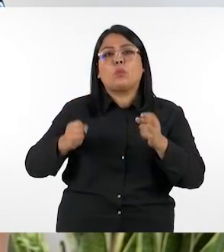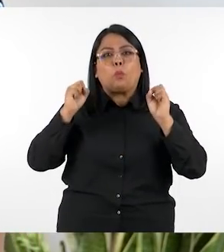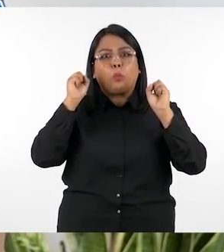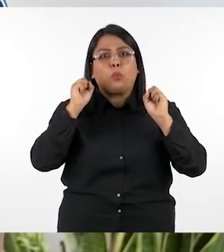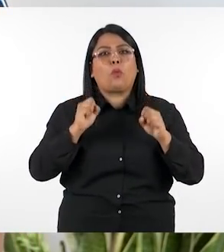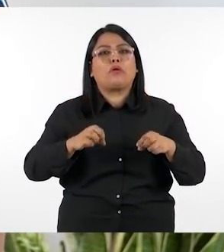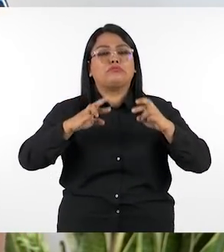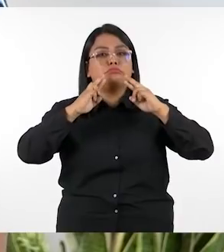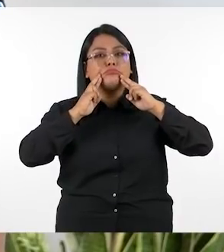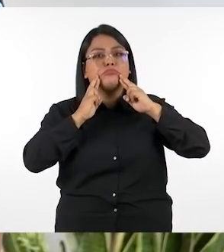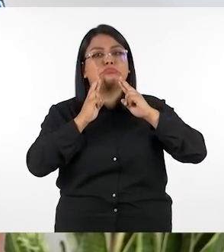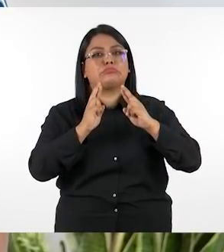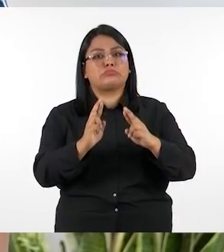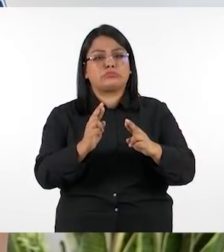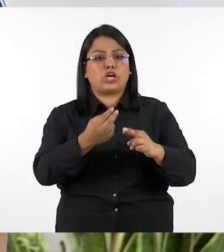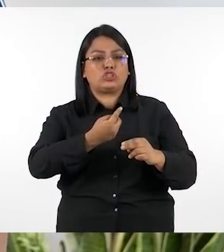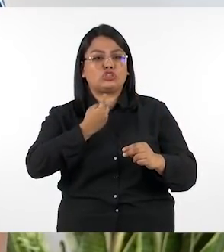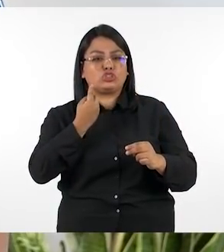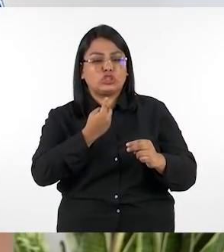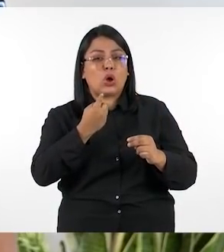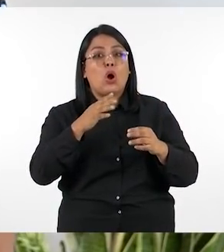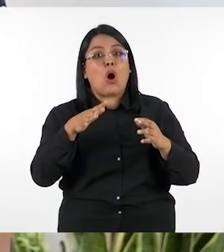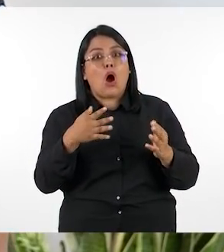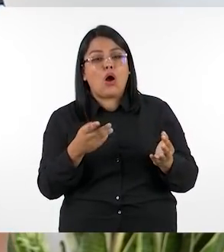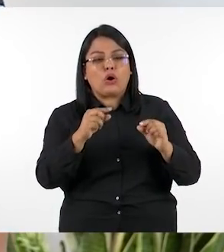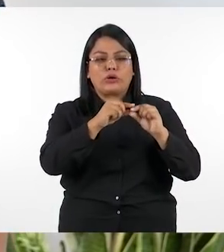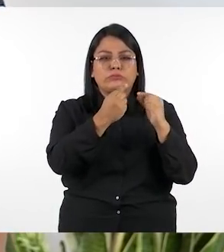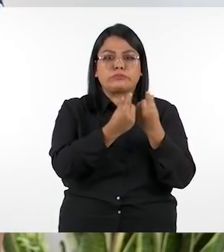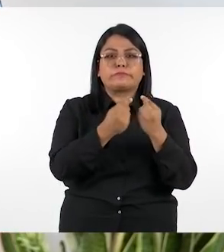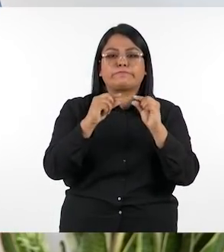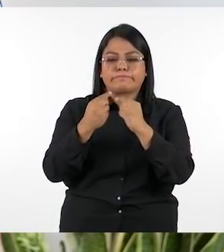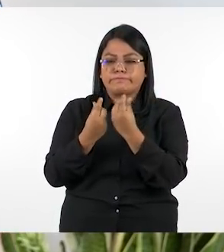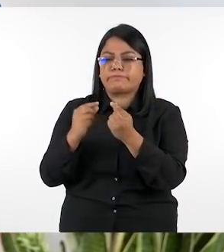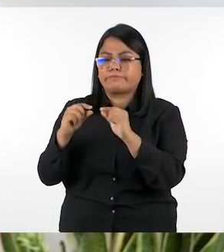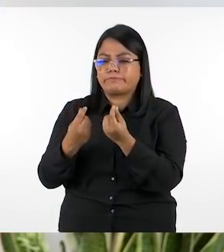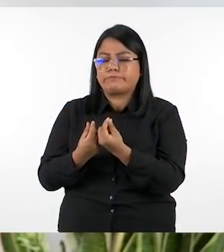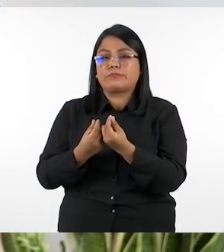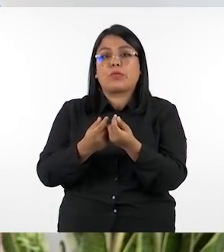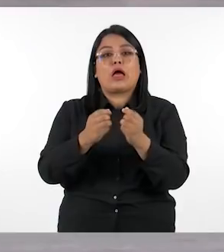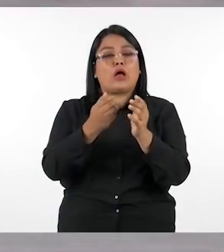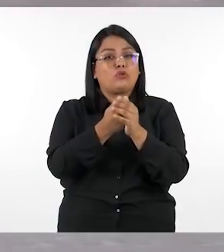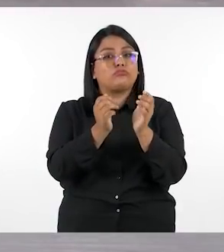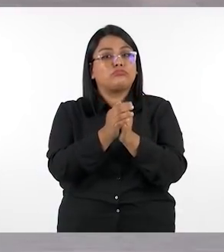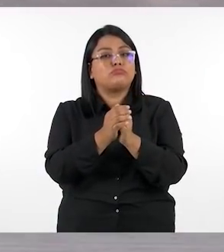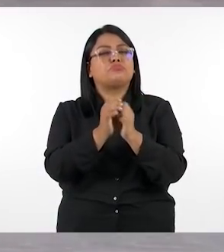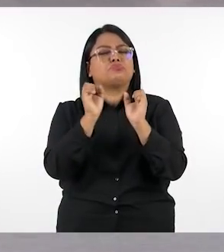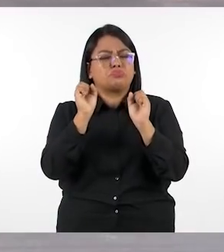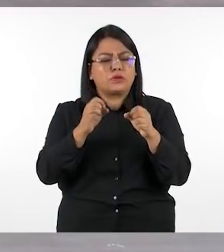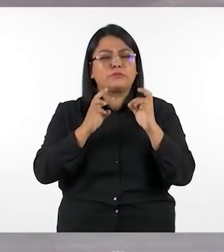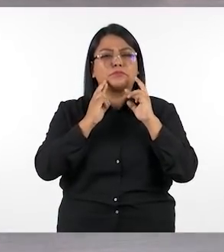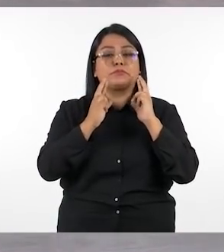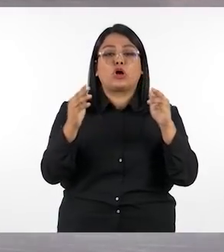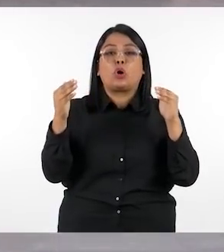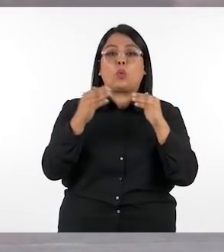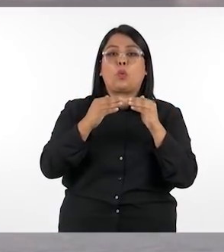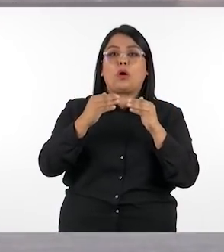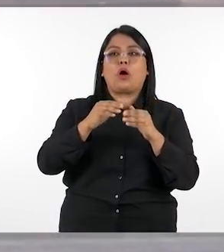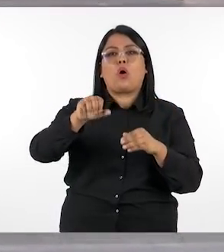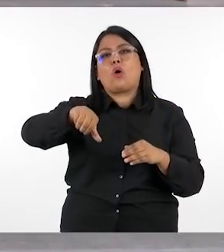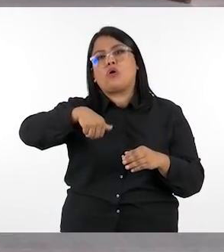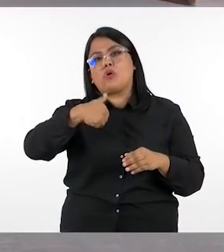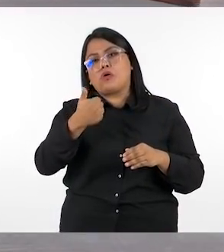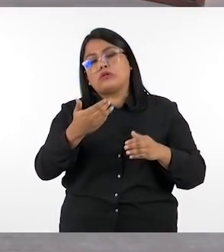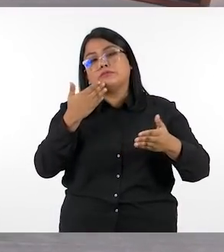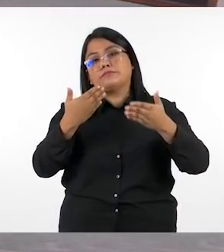y puedan enfrentarse individualmente o grupalmente a cada uno de ellos además también hay otras